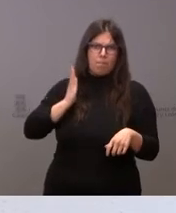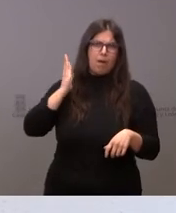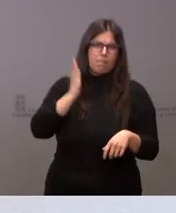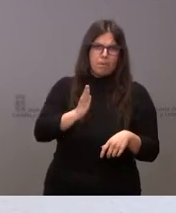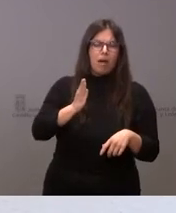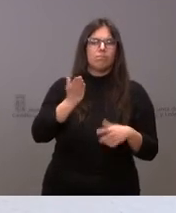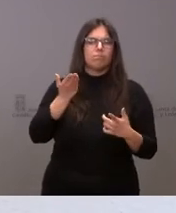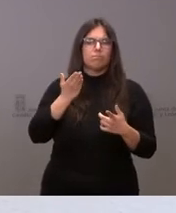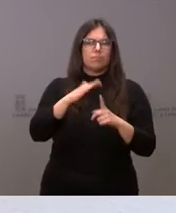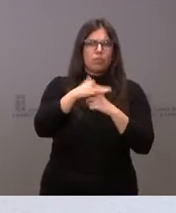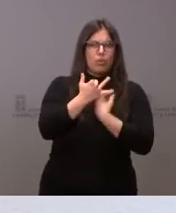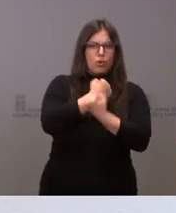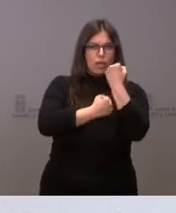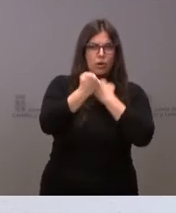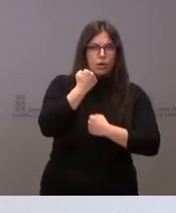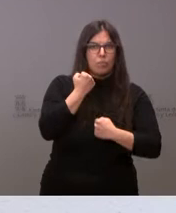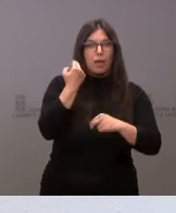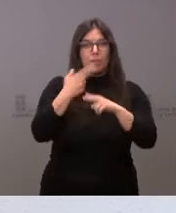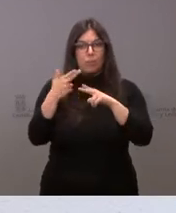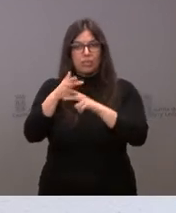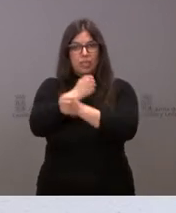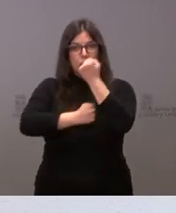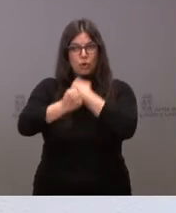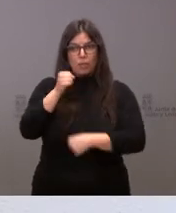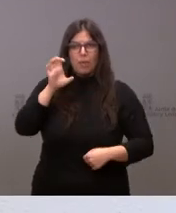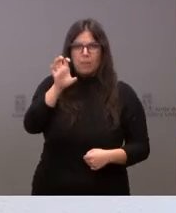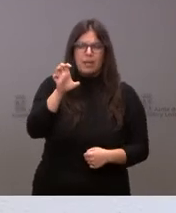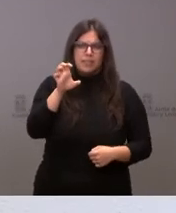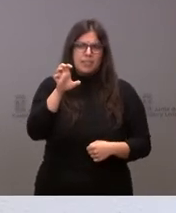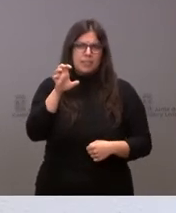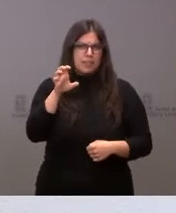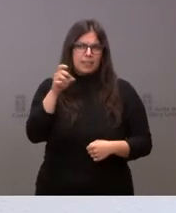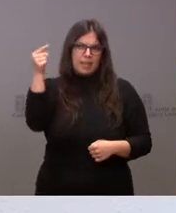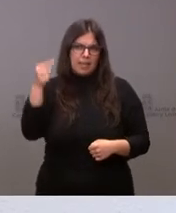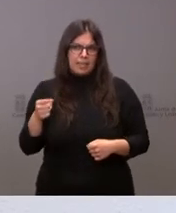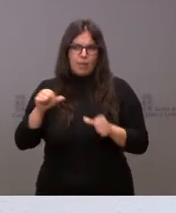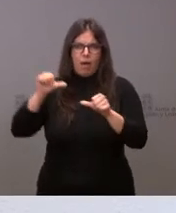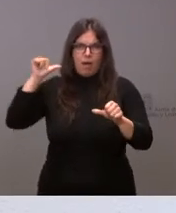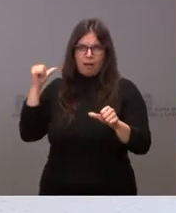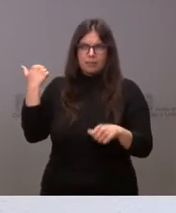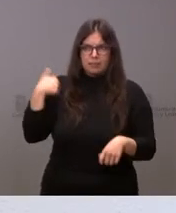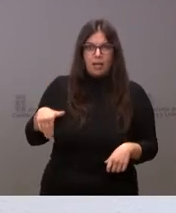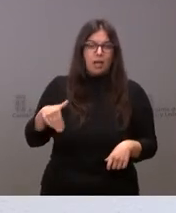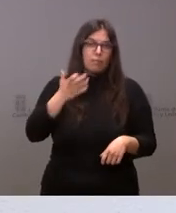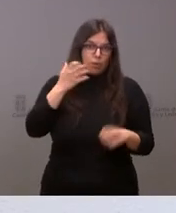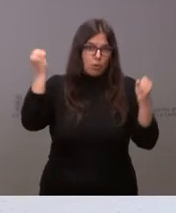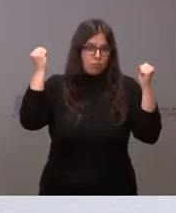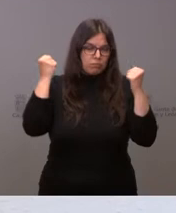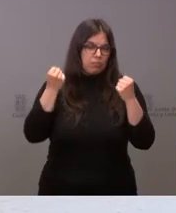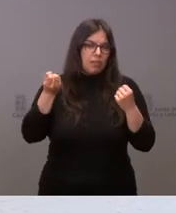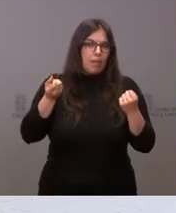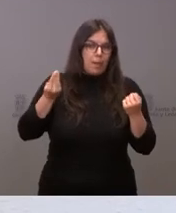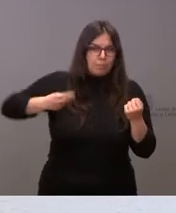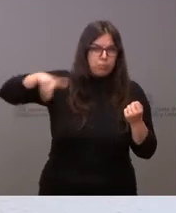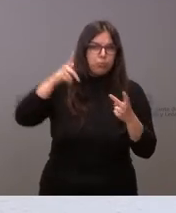Los nubarrones de la política económica de nuestro país eran importantes. La subida del coste de la energía, uno de ellos. La subida